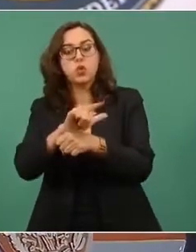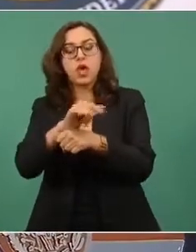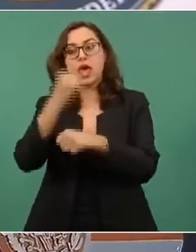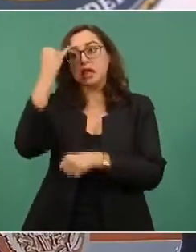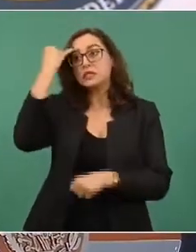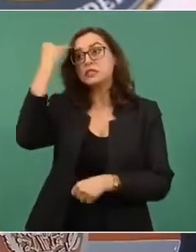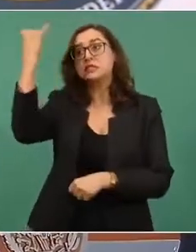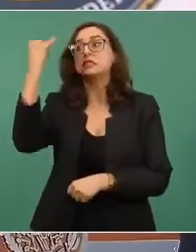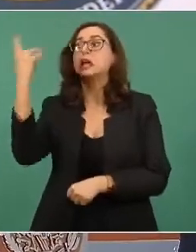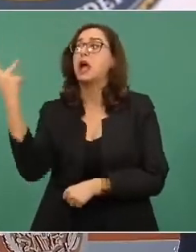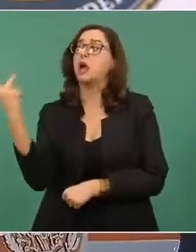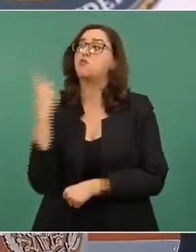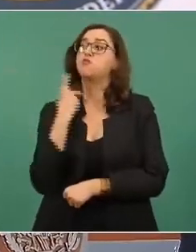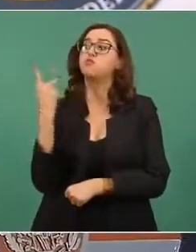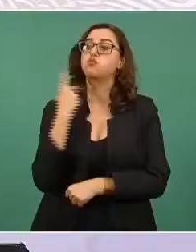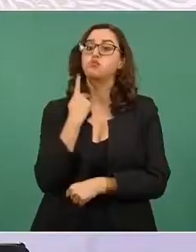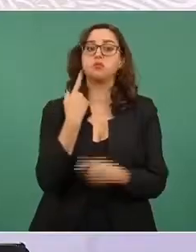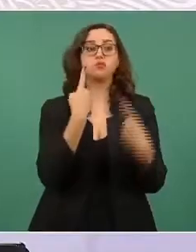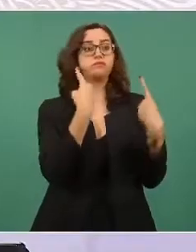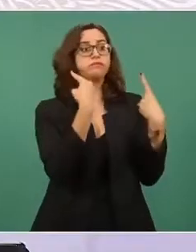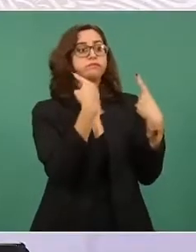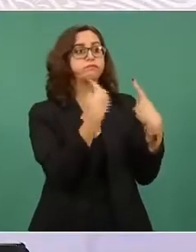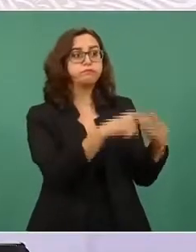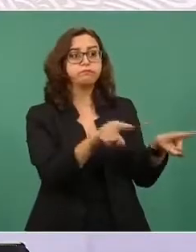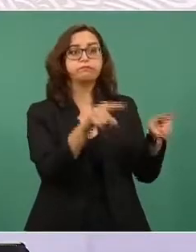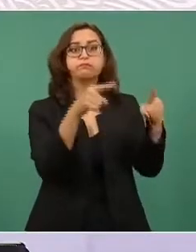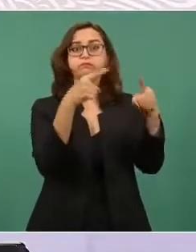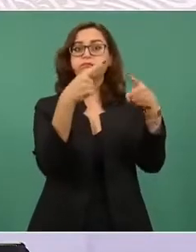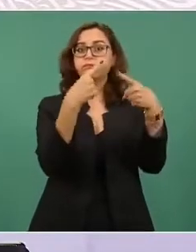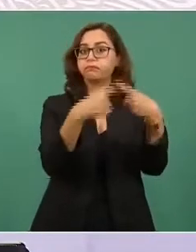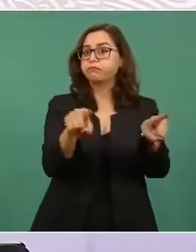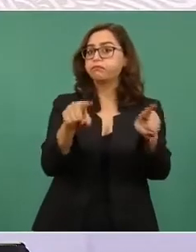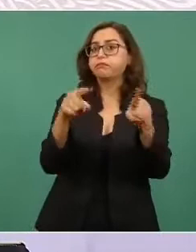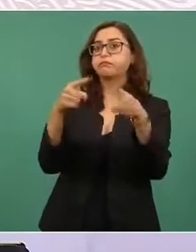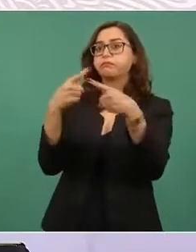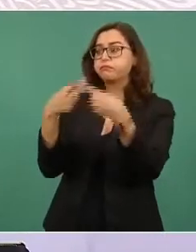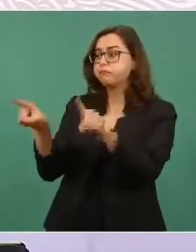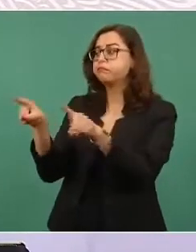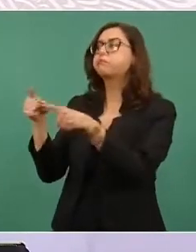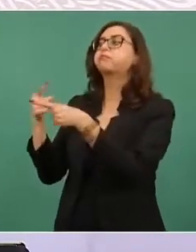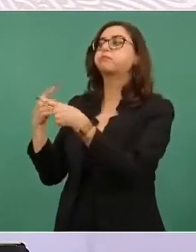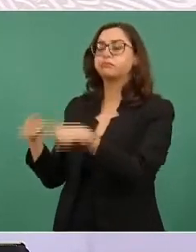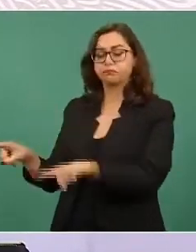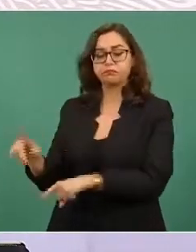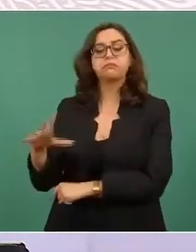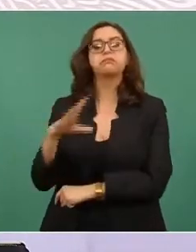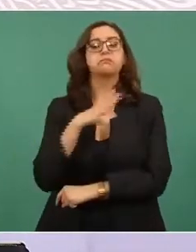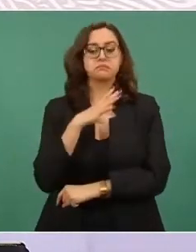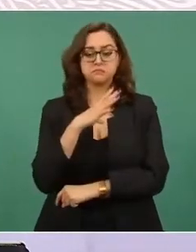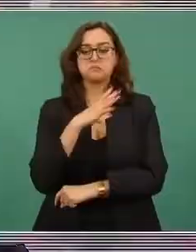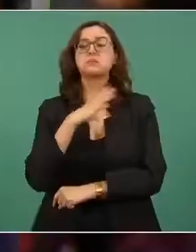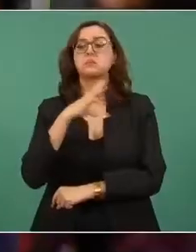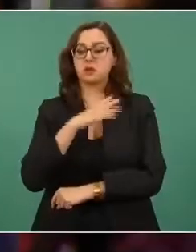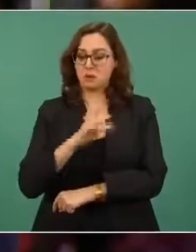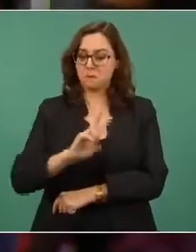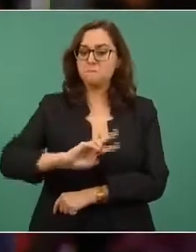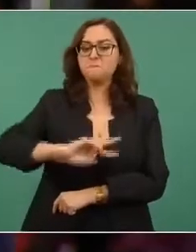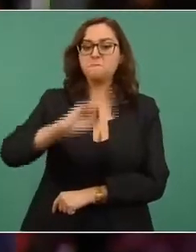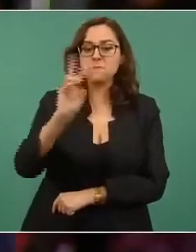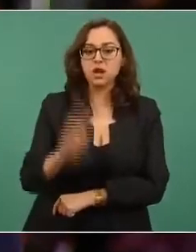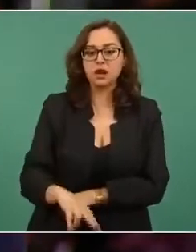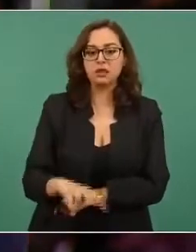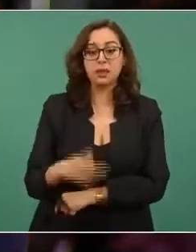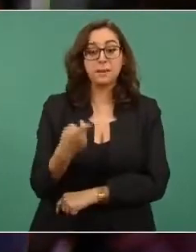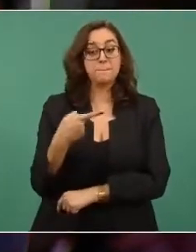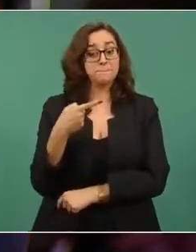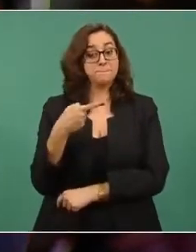políticas distintas formas de pensar y de actuar. Sin